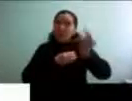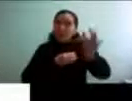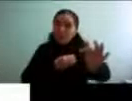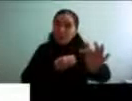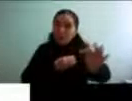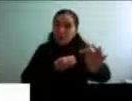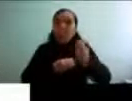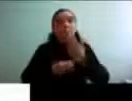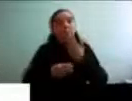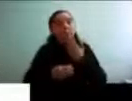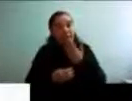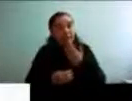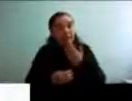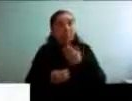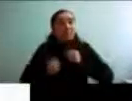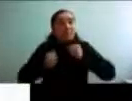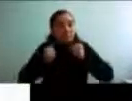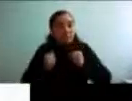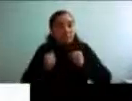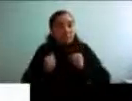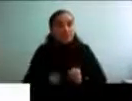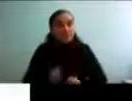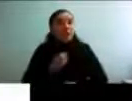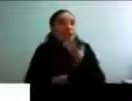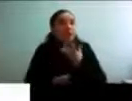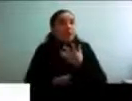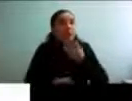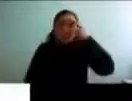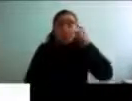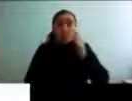poder generar un proyecto futuro,